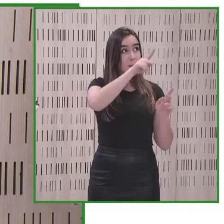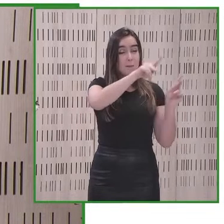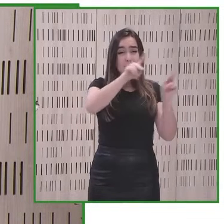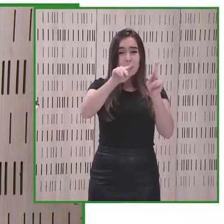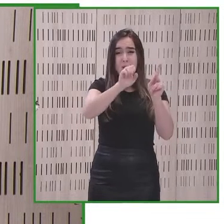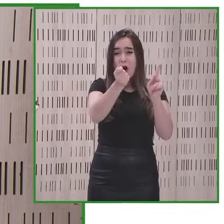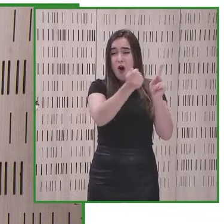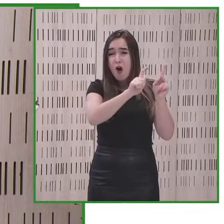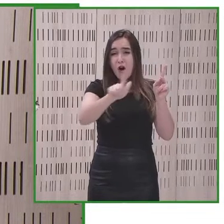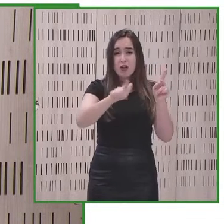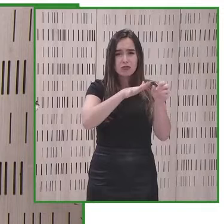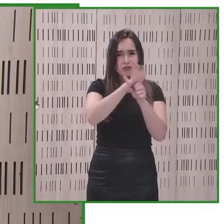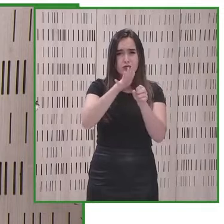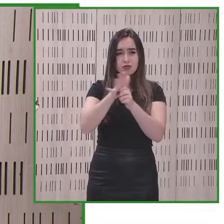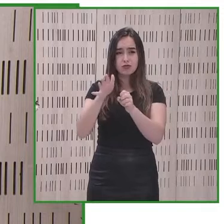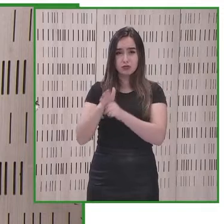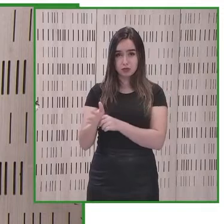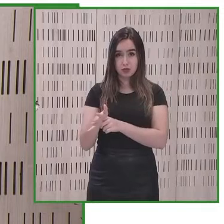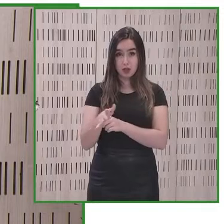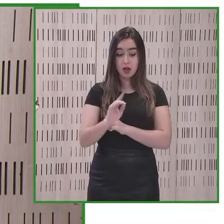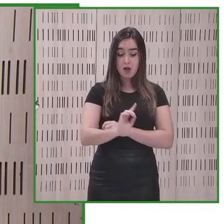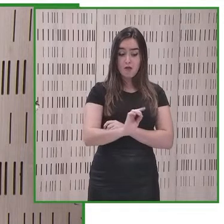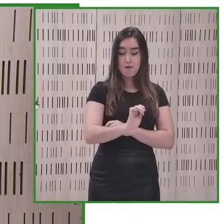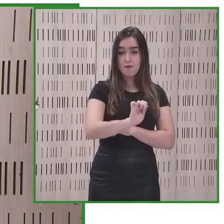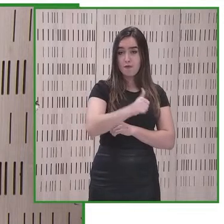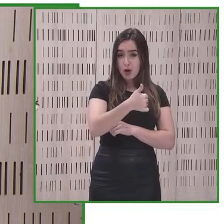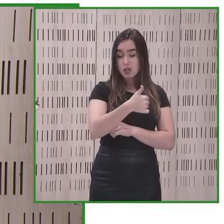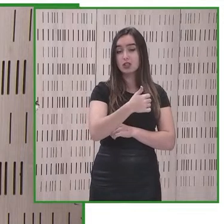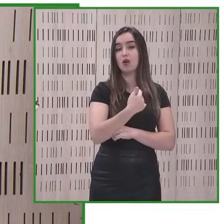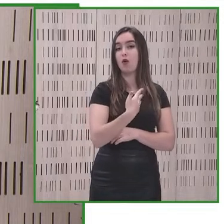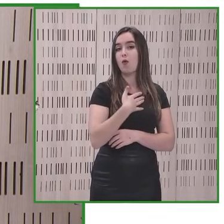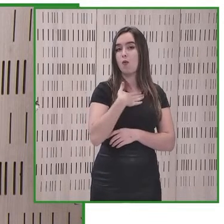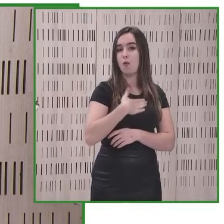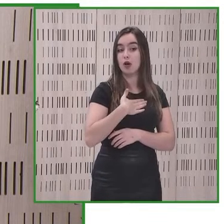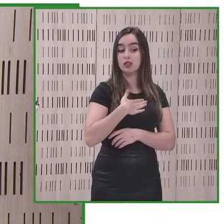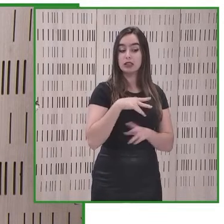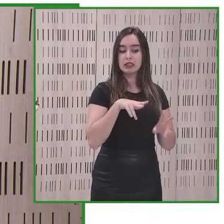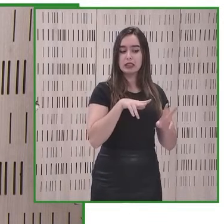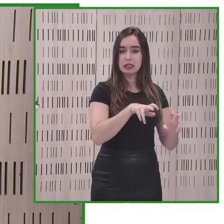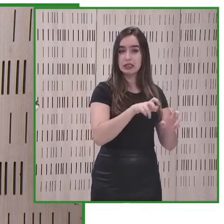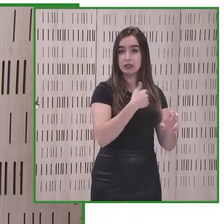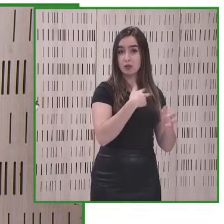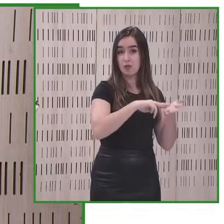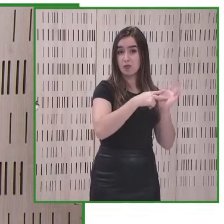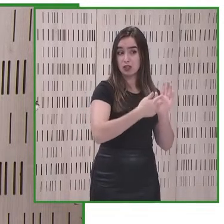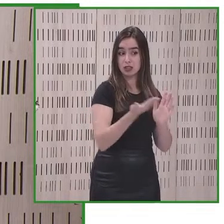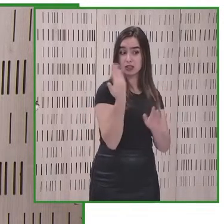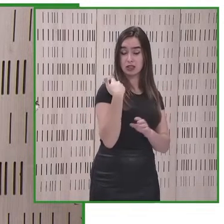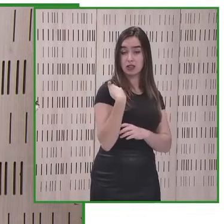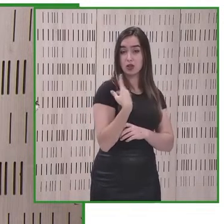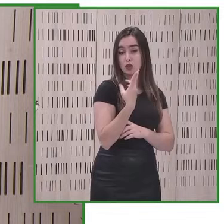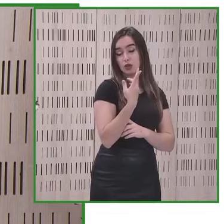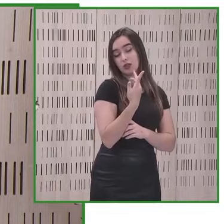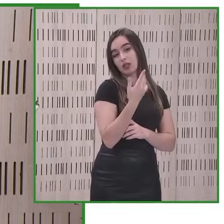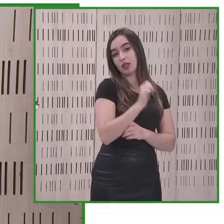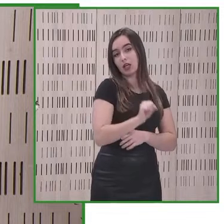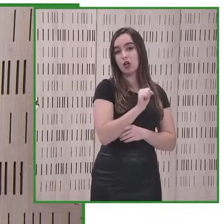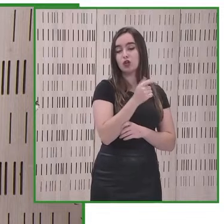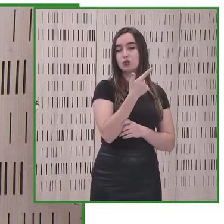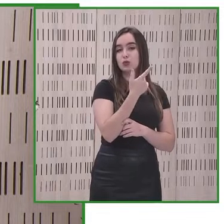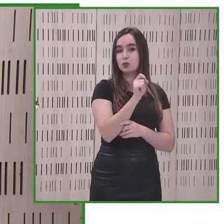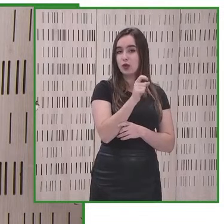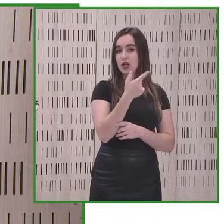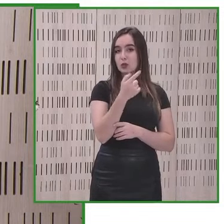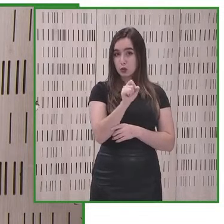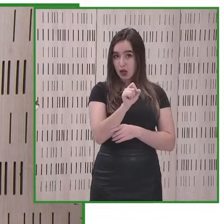traducir al español toda la información relacionada con las iniciativas ganadoras de los años 2020 en temas de